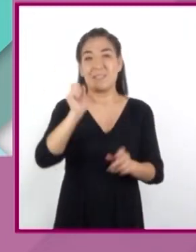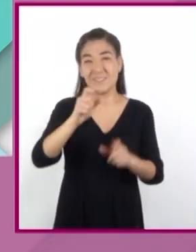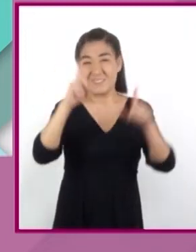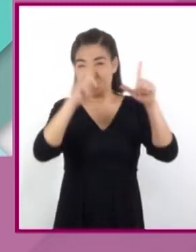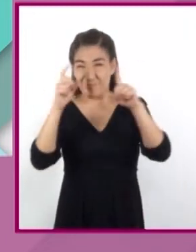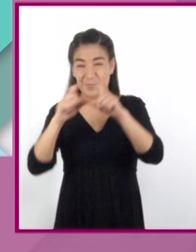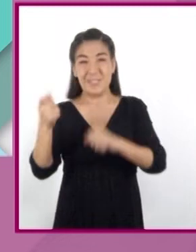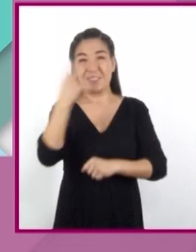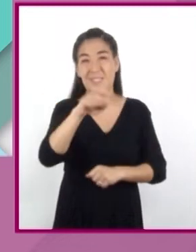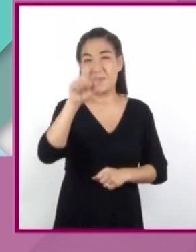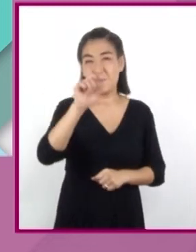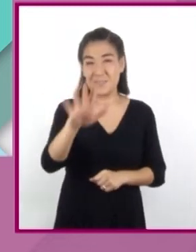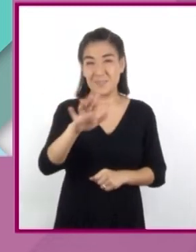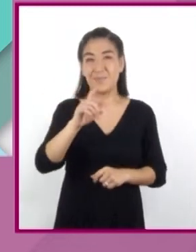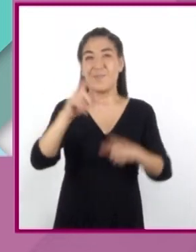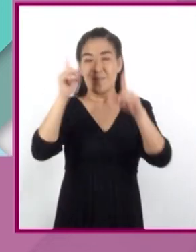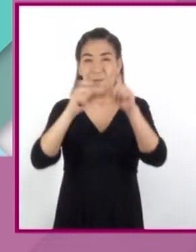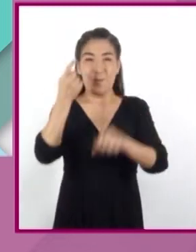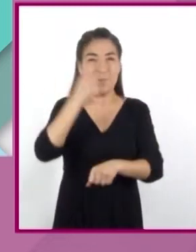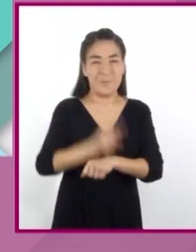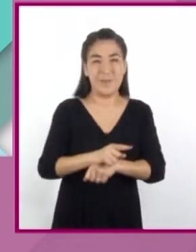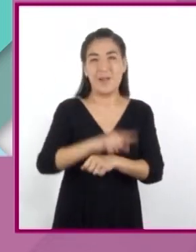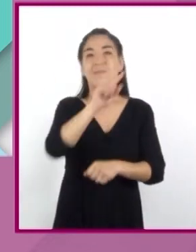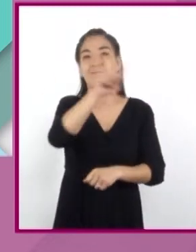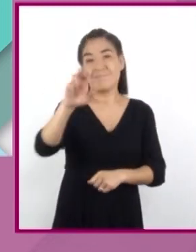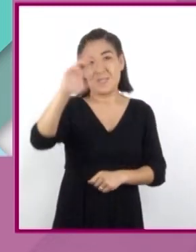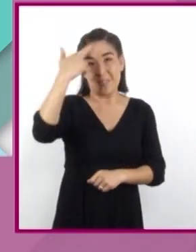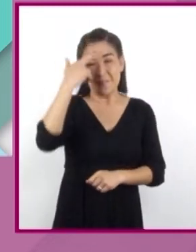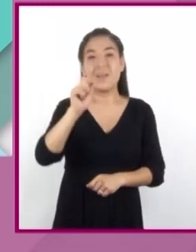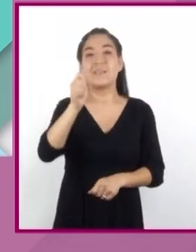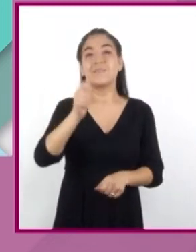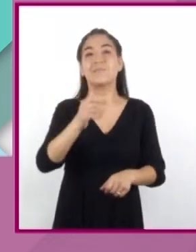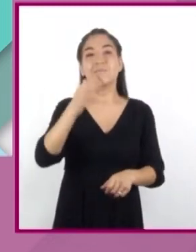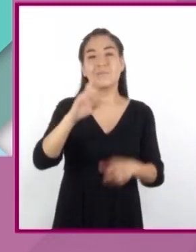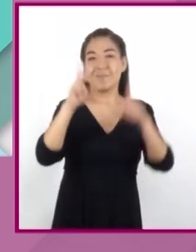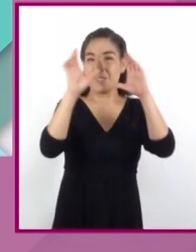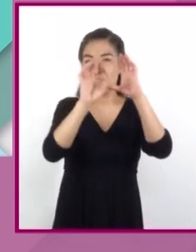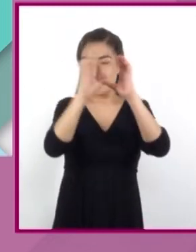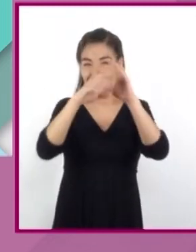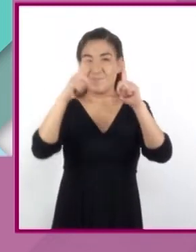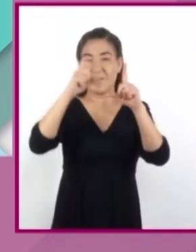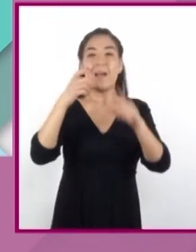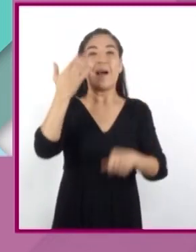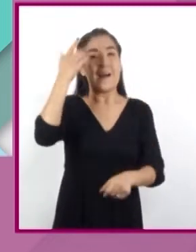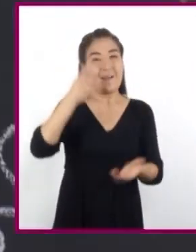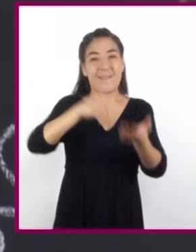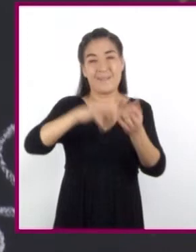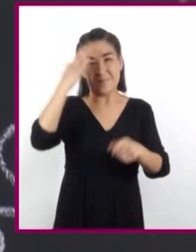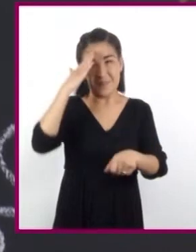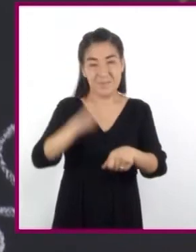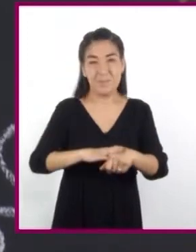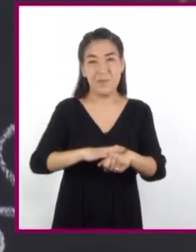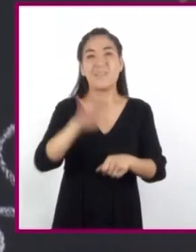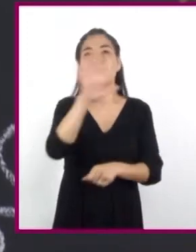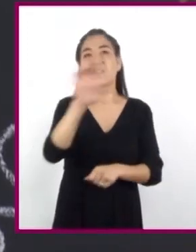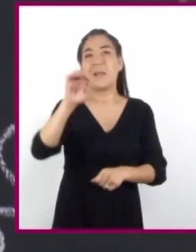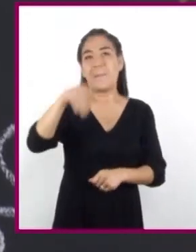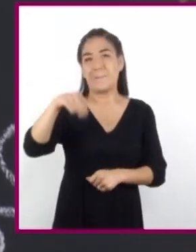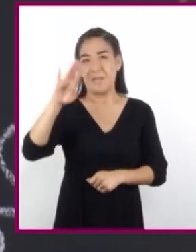posible tomar 125 fotografías, ya que recuerden que la cámara tiene únicamente 500 MB de memoria interna. Como